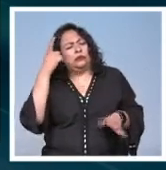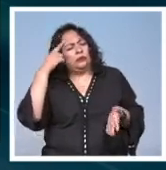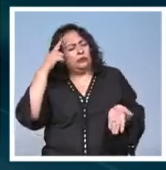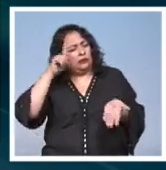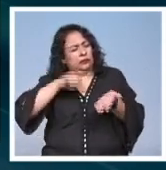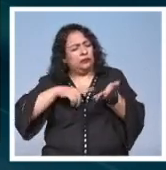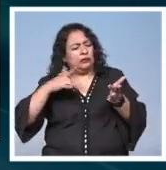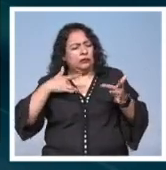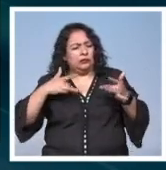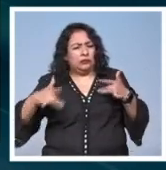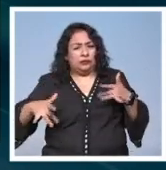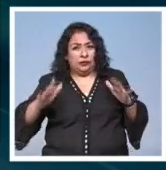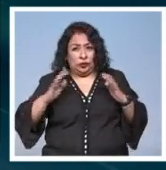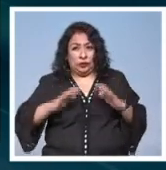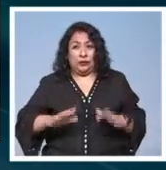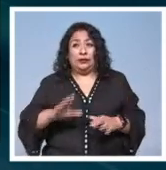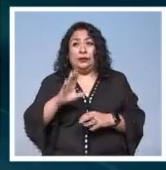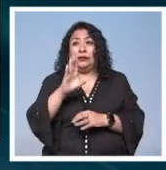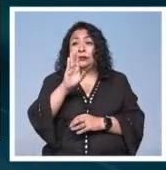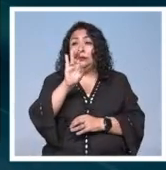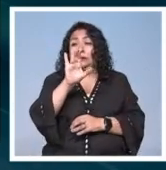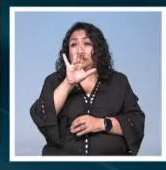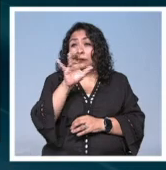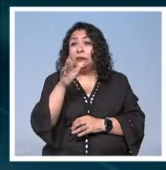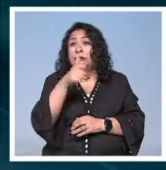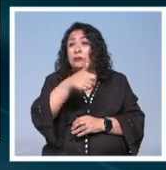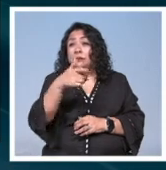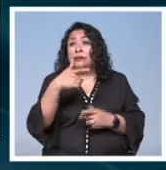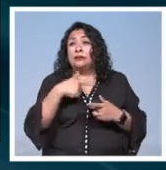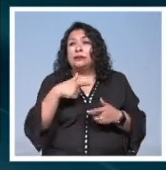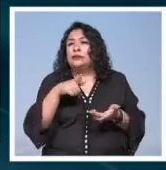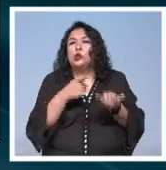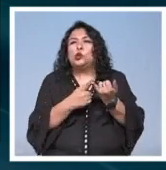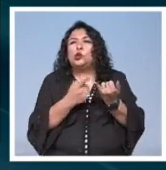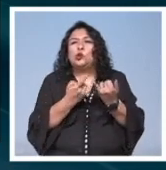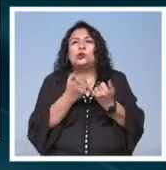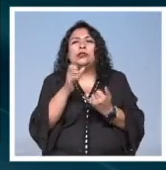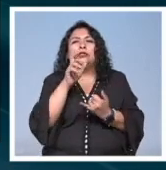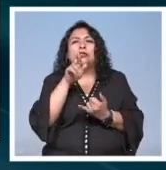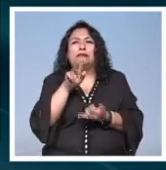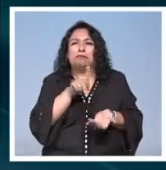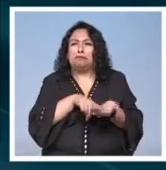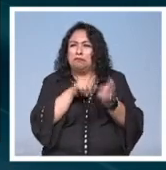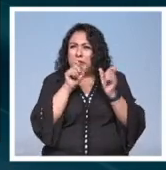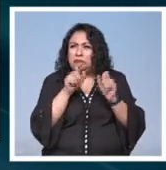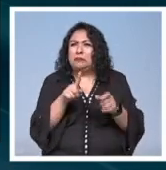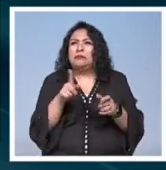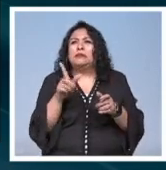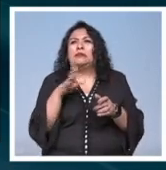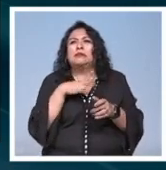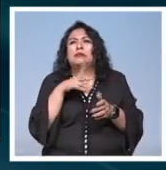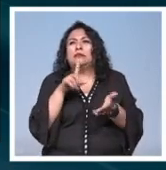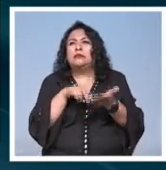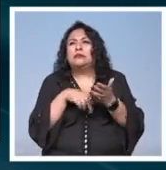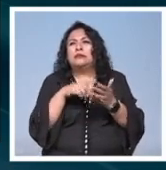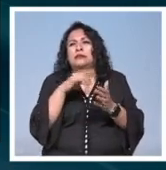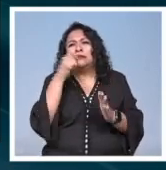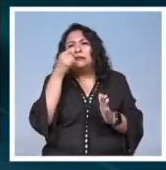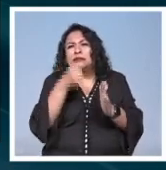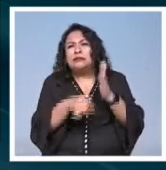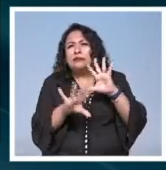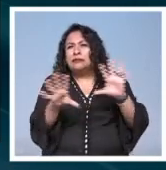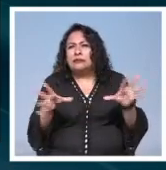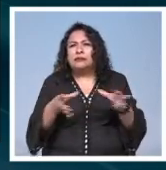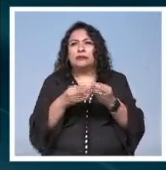internos del cuerpo Biosénica concibe a cada individuo como un órgano en sí mismo como parte de algo más complejo integrado a un